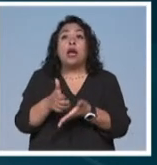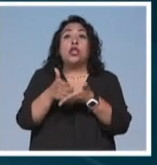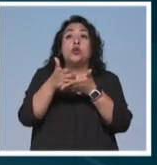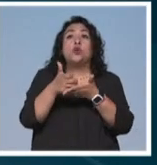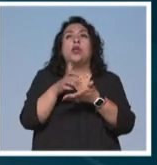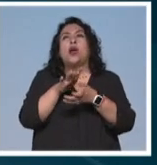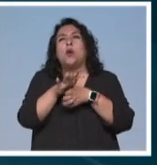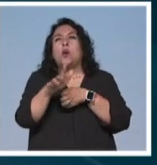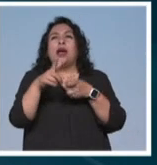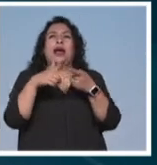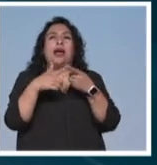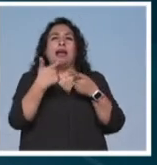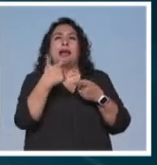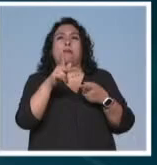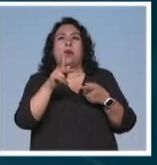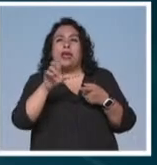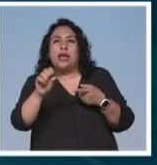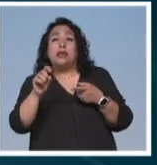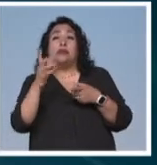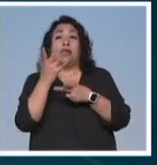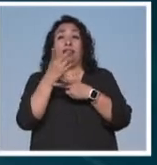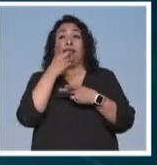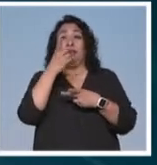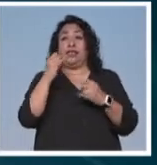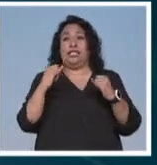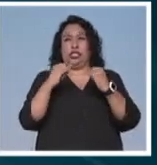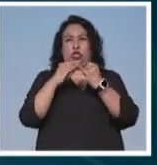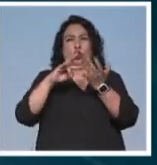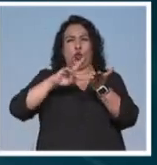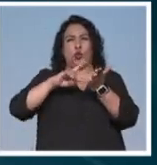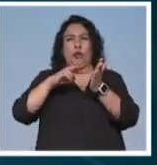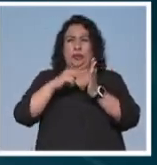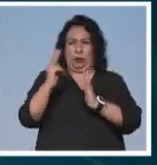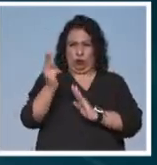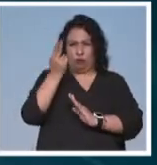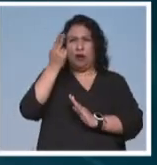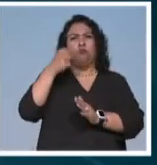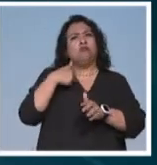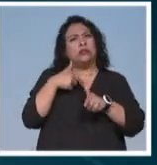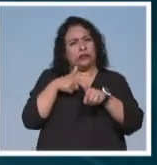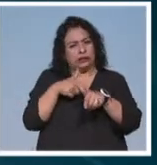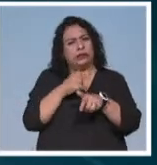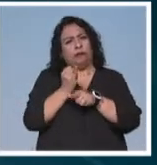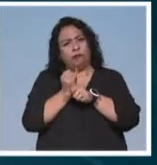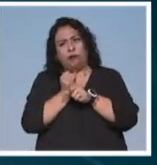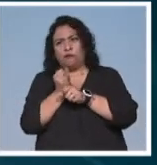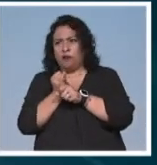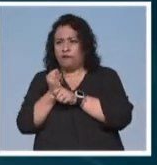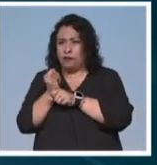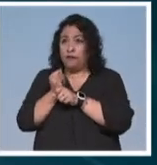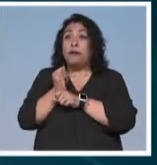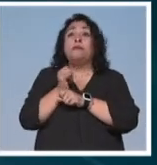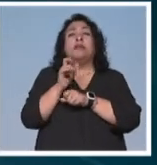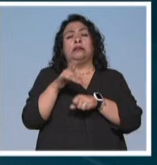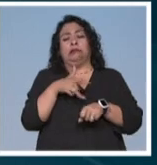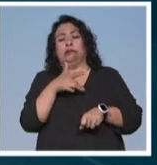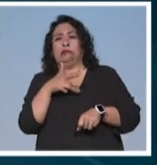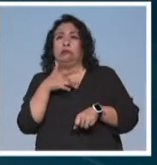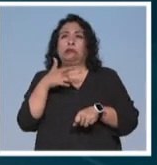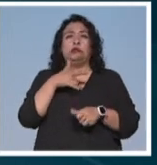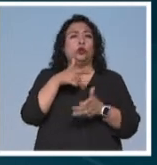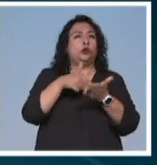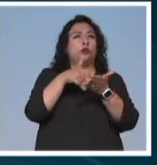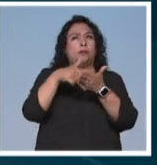de las herramientas como el GPS. Aseguran que el Instituto de Ingeniería de la UNAM continuará con esta labor. Y hará estimaciones de